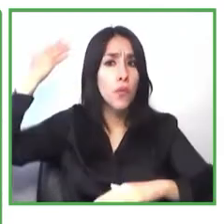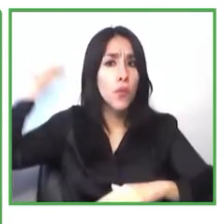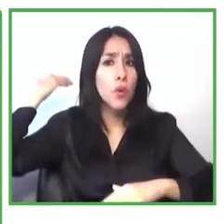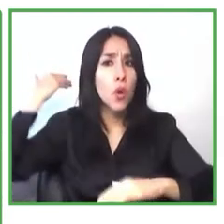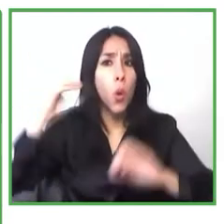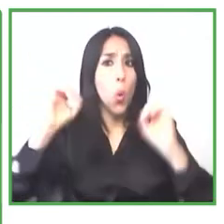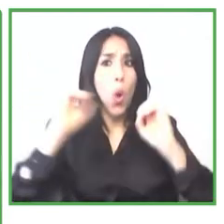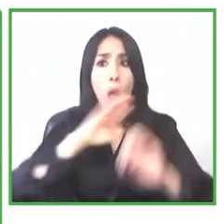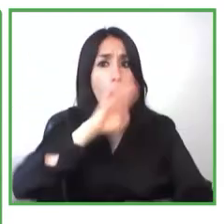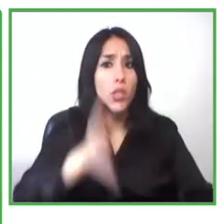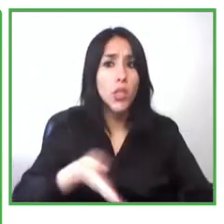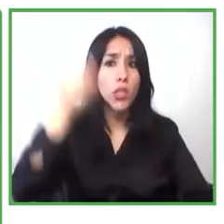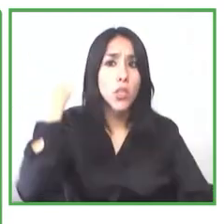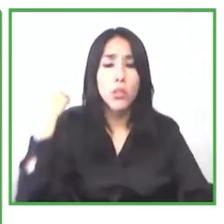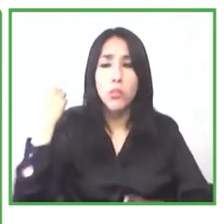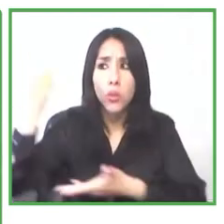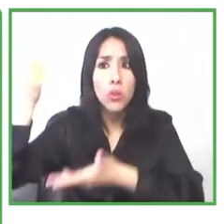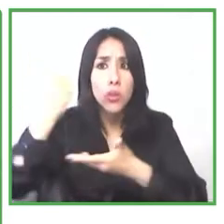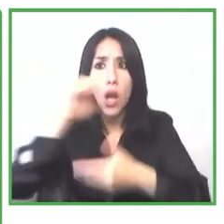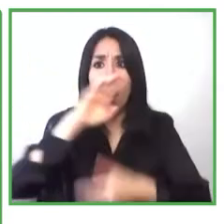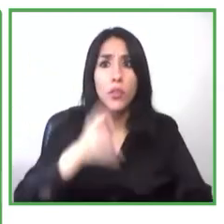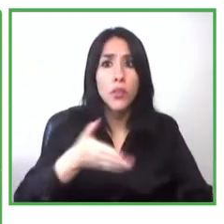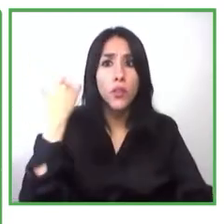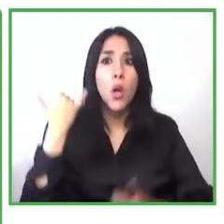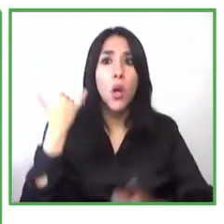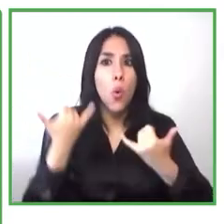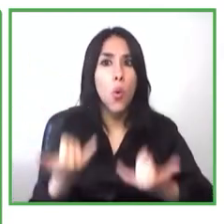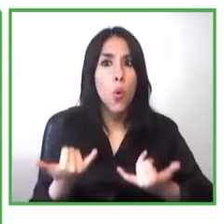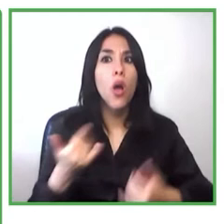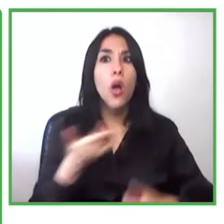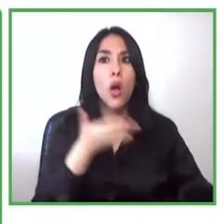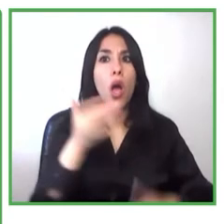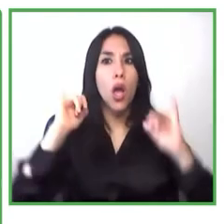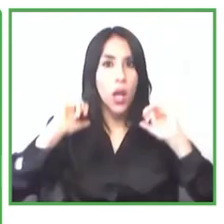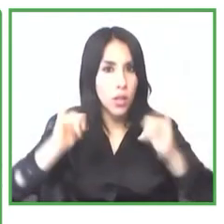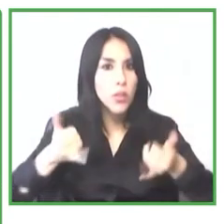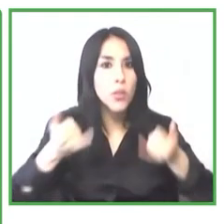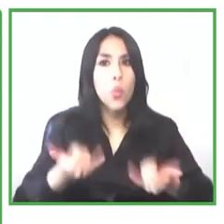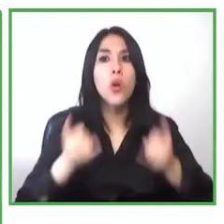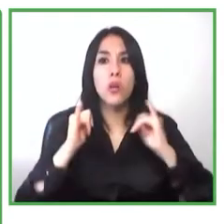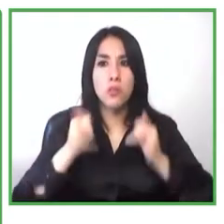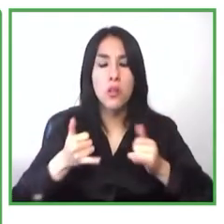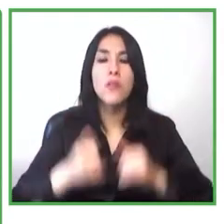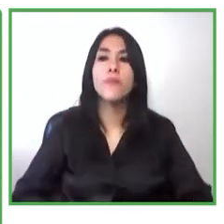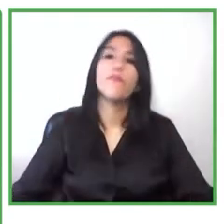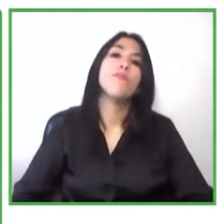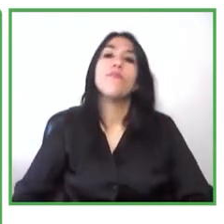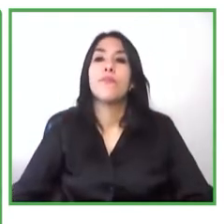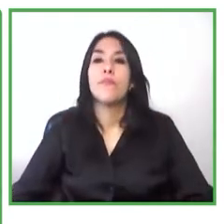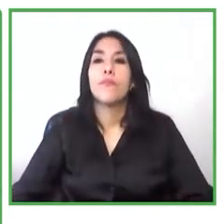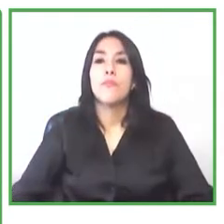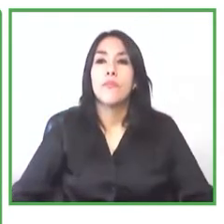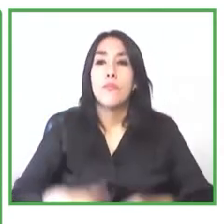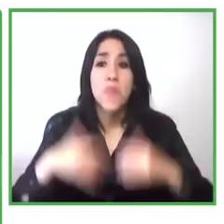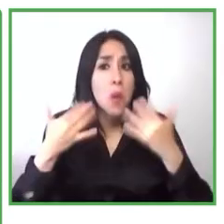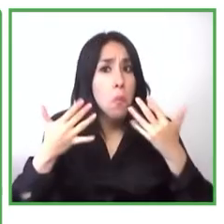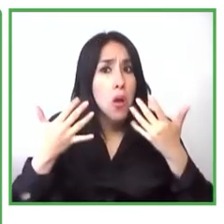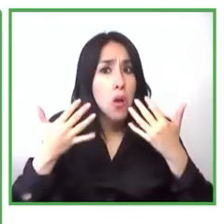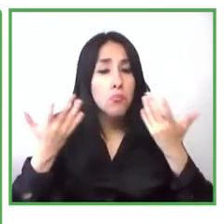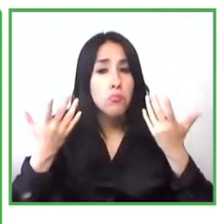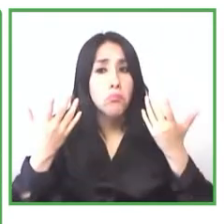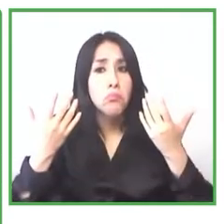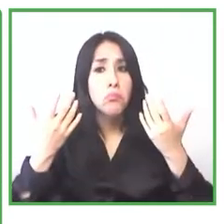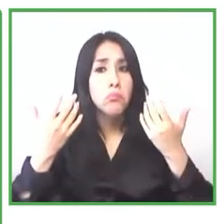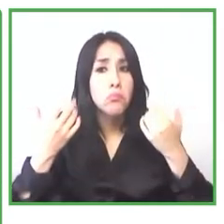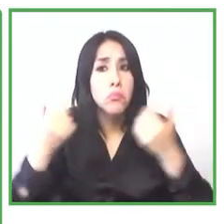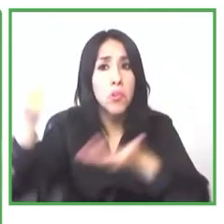microfinanciamiento ahora tienen la capacidad de presentar su proyecto postularlo en nuestra plataforma y buscar